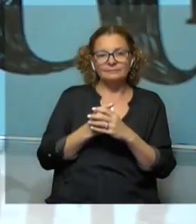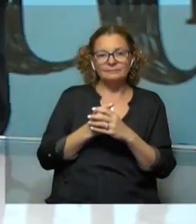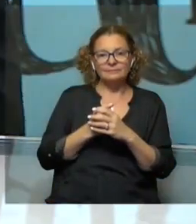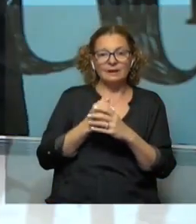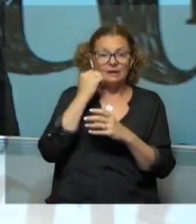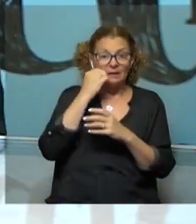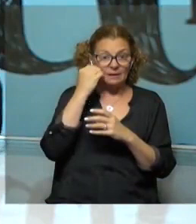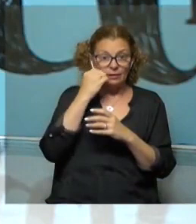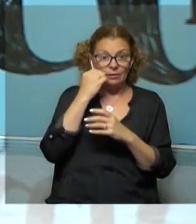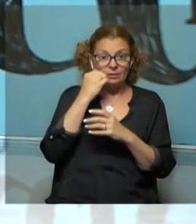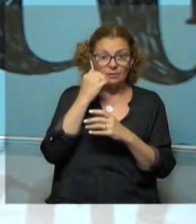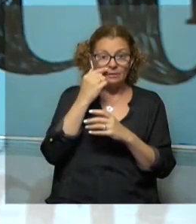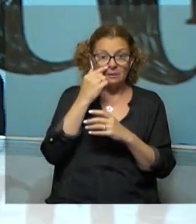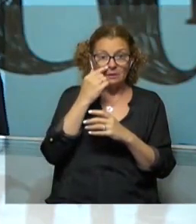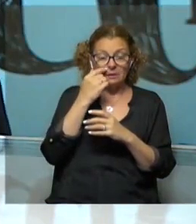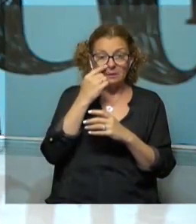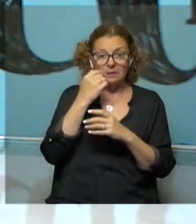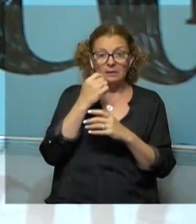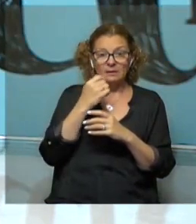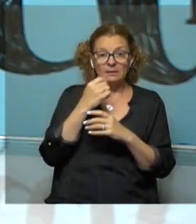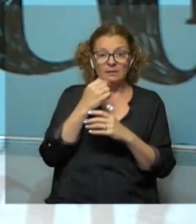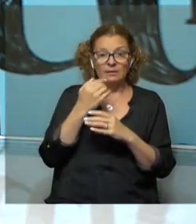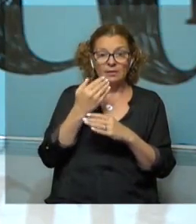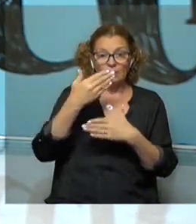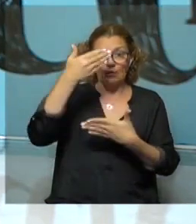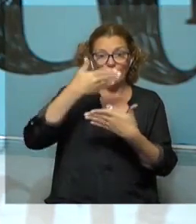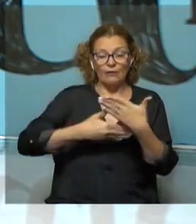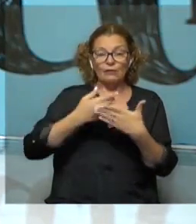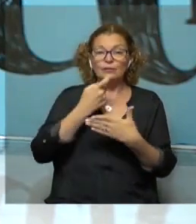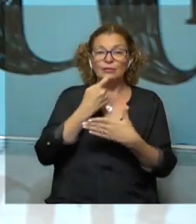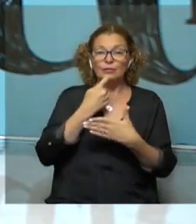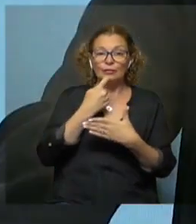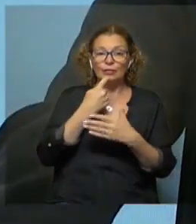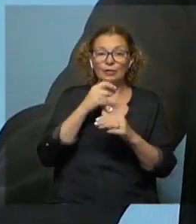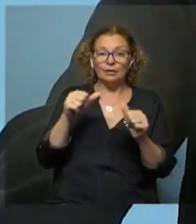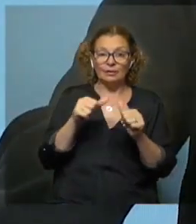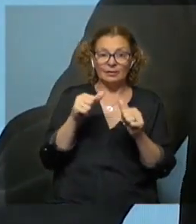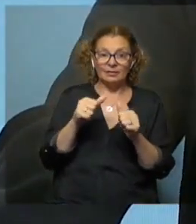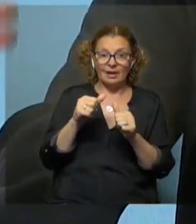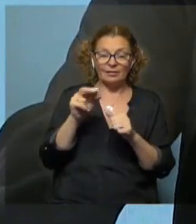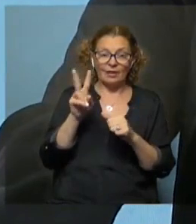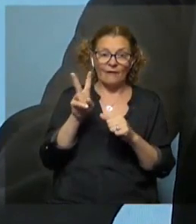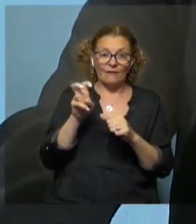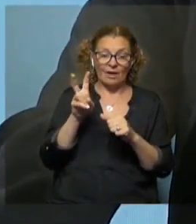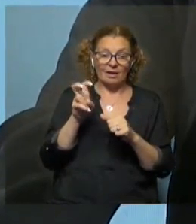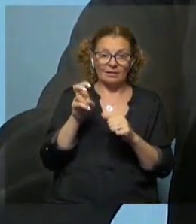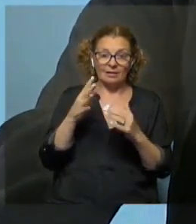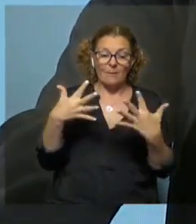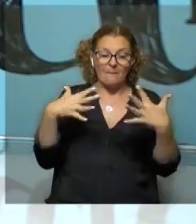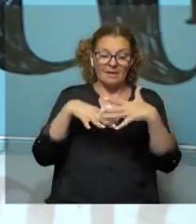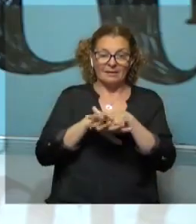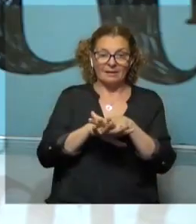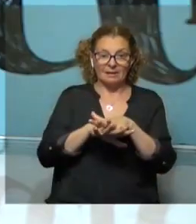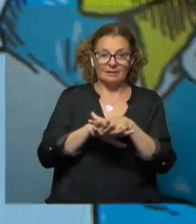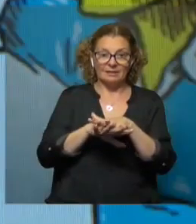negro... Sí. Ah, de verdad. ...y los fondos rojos. Los fondos rojos. Y los que se generan como el verde o eso son mezcla de...